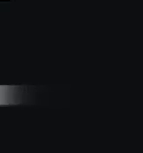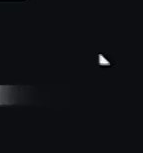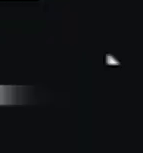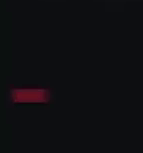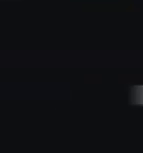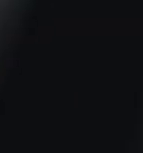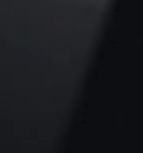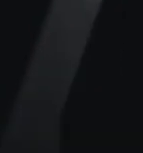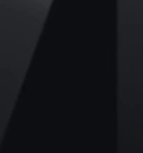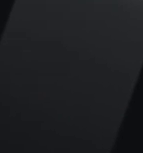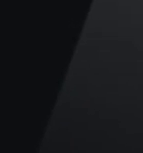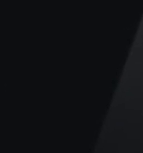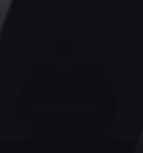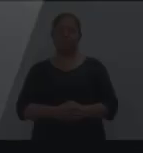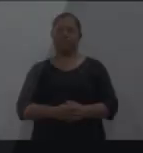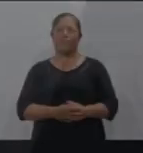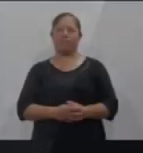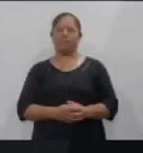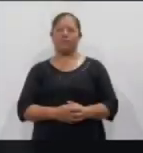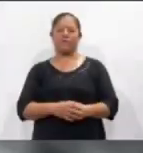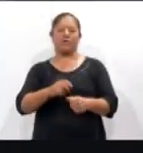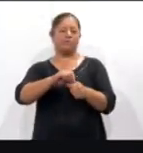Breves Internacionales.